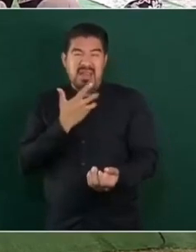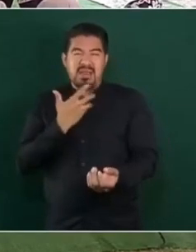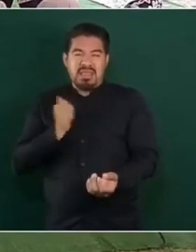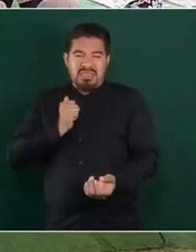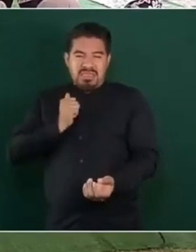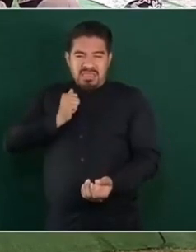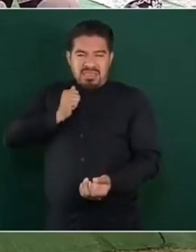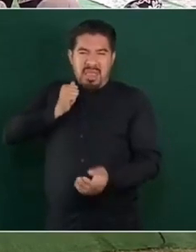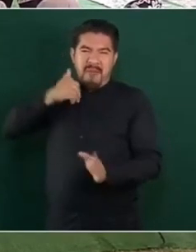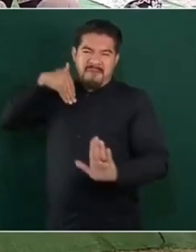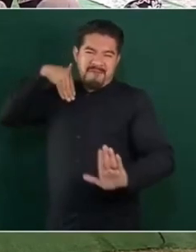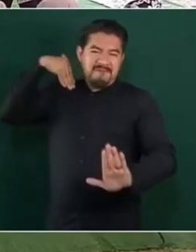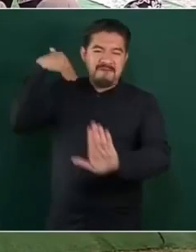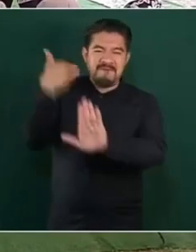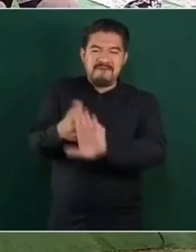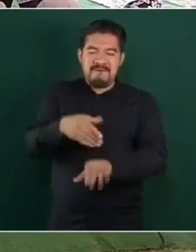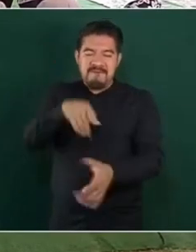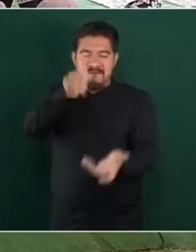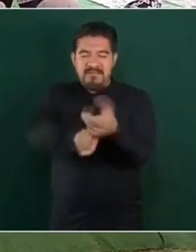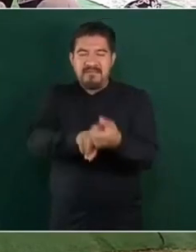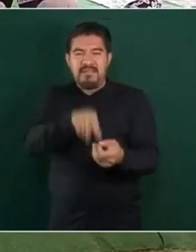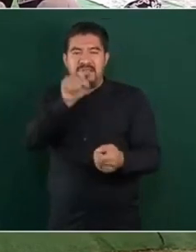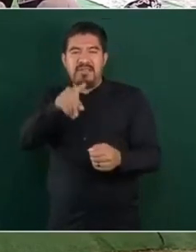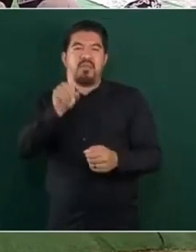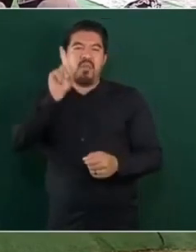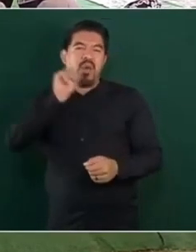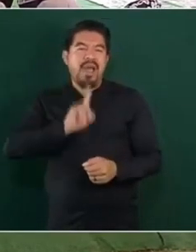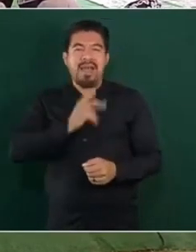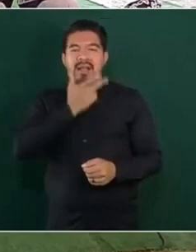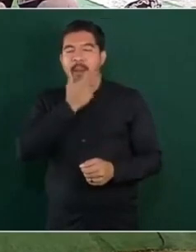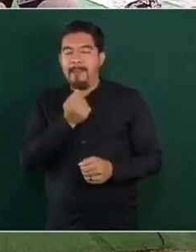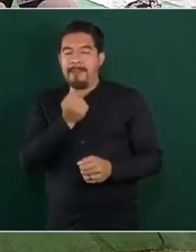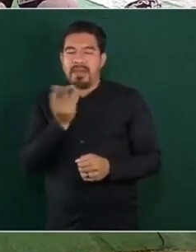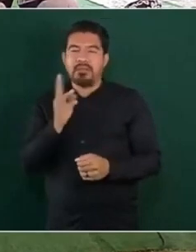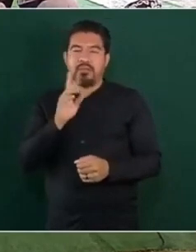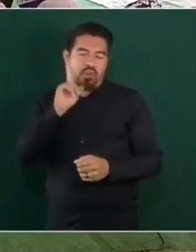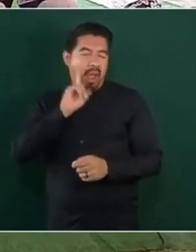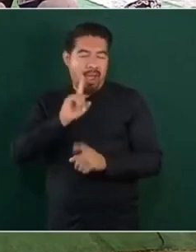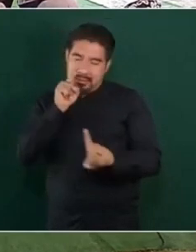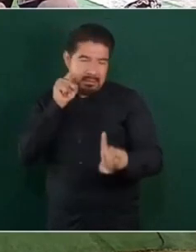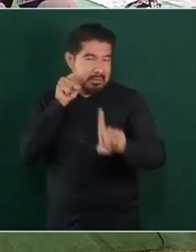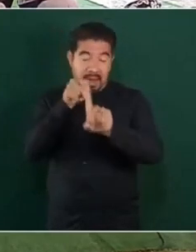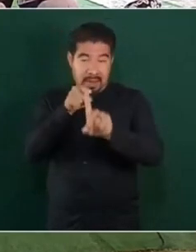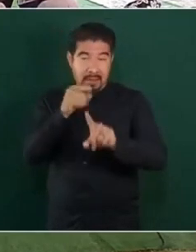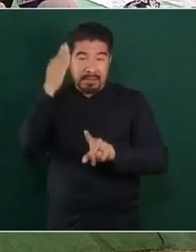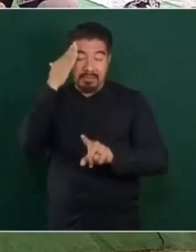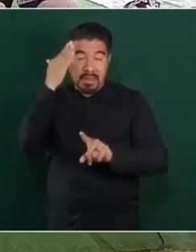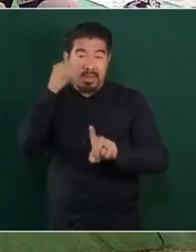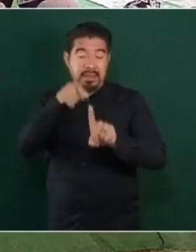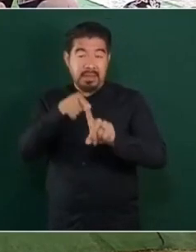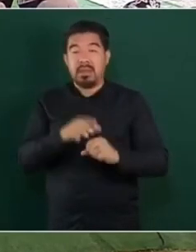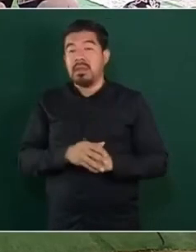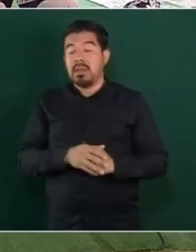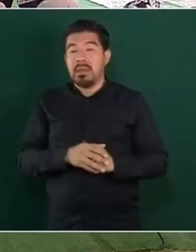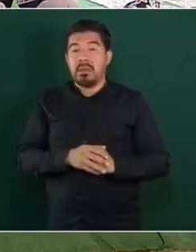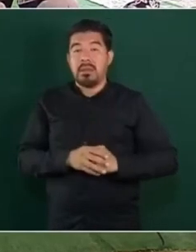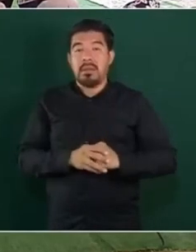sexuales contra estudiantes, hombres, mujeres, principalmente mujeres. Pero esto ha ido